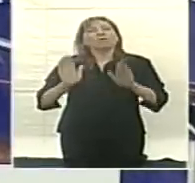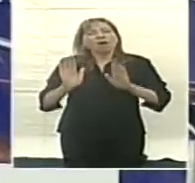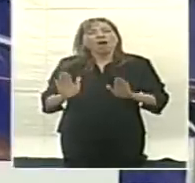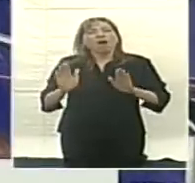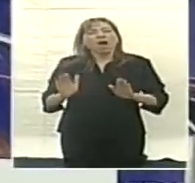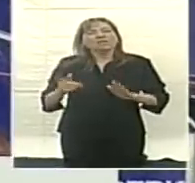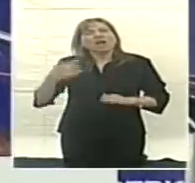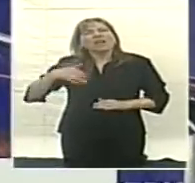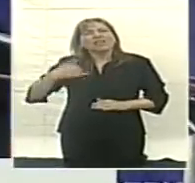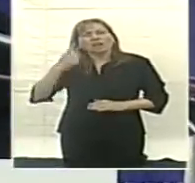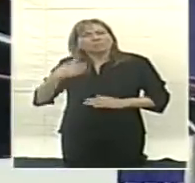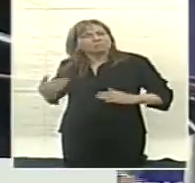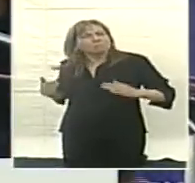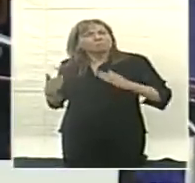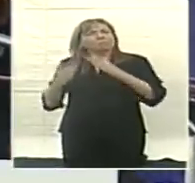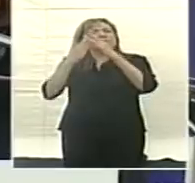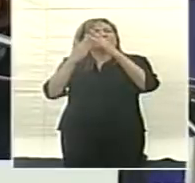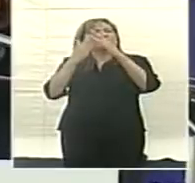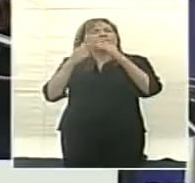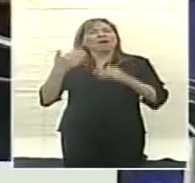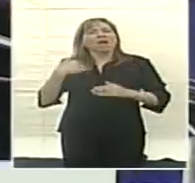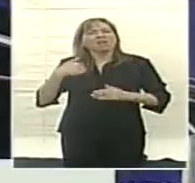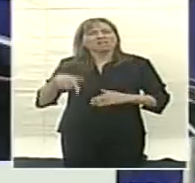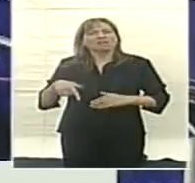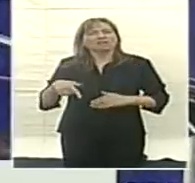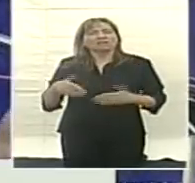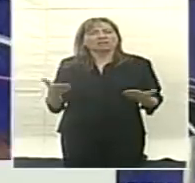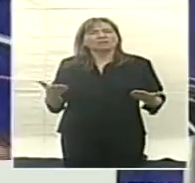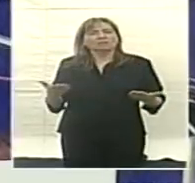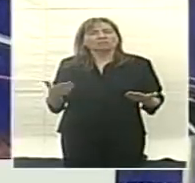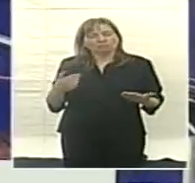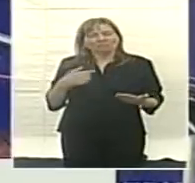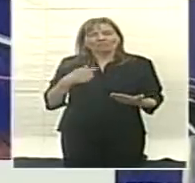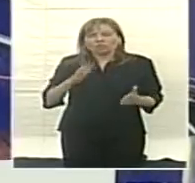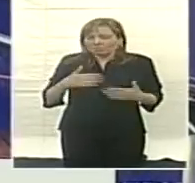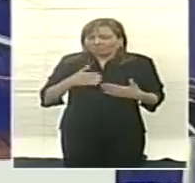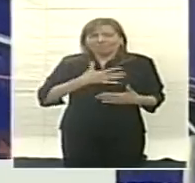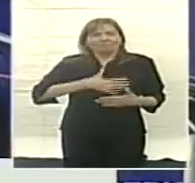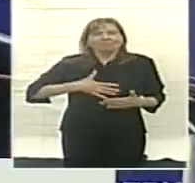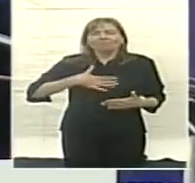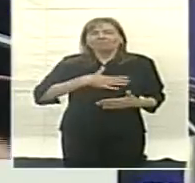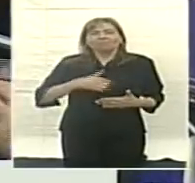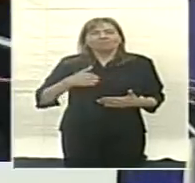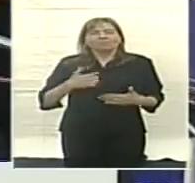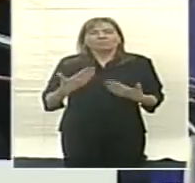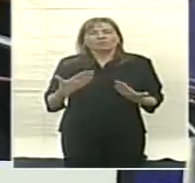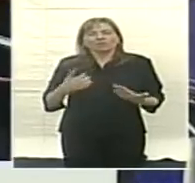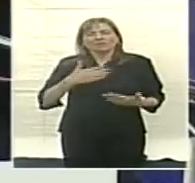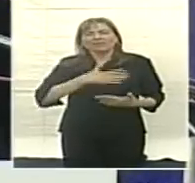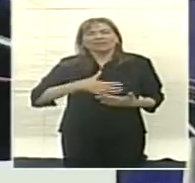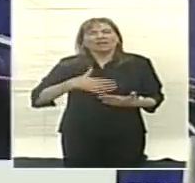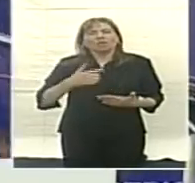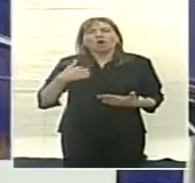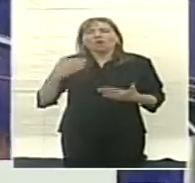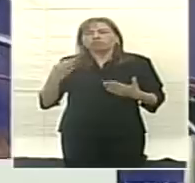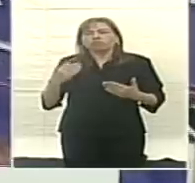pionero en América Latina. Yo siento que estamos